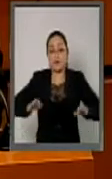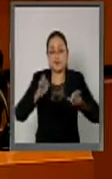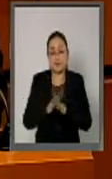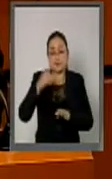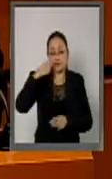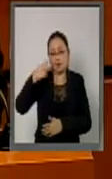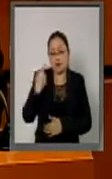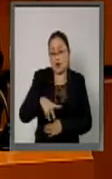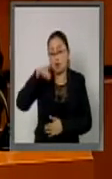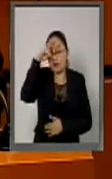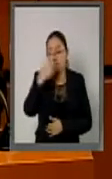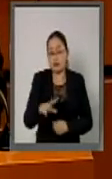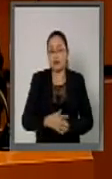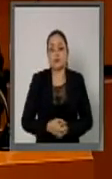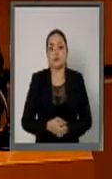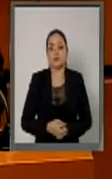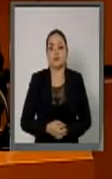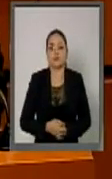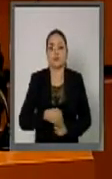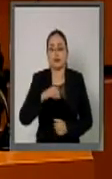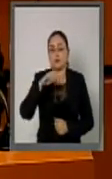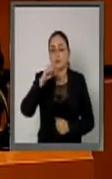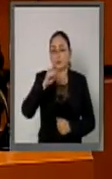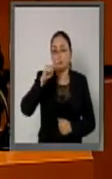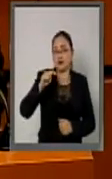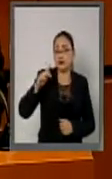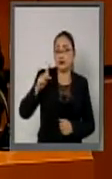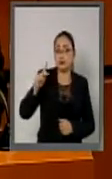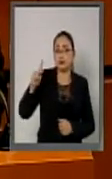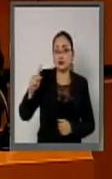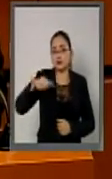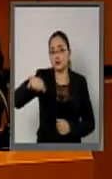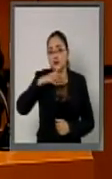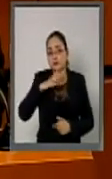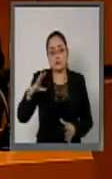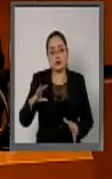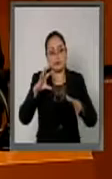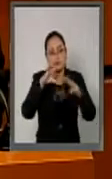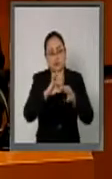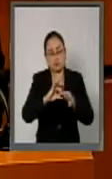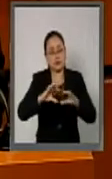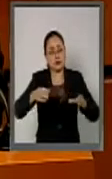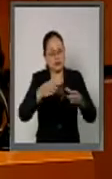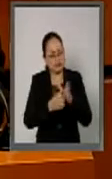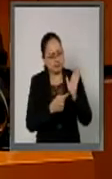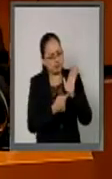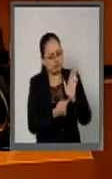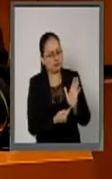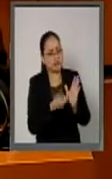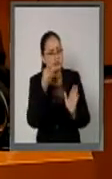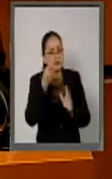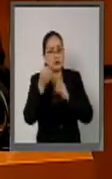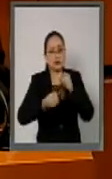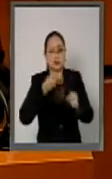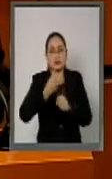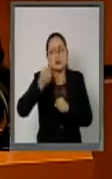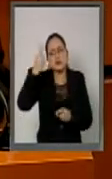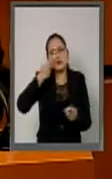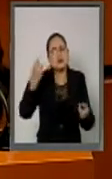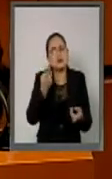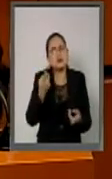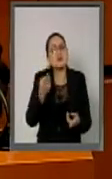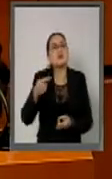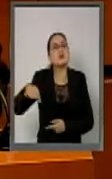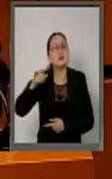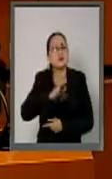La Alianza del Pacífico es un gran ejemplo y una oportunidad porque ha logrado